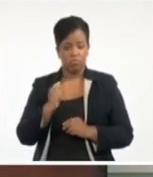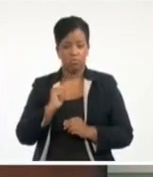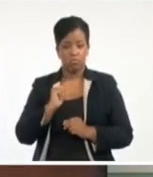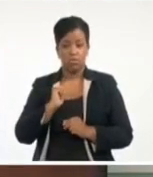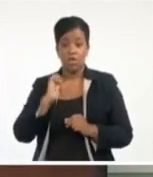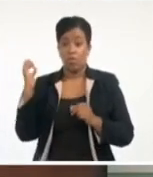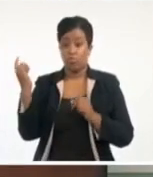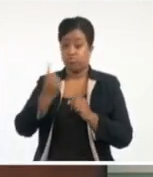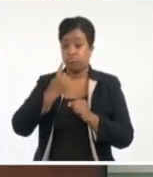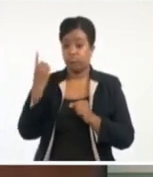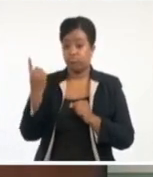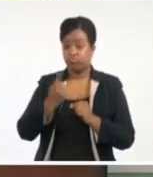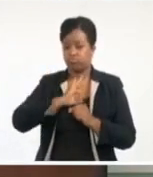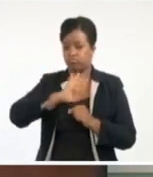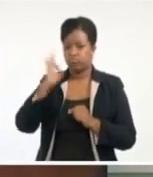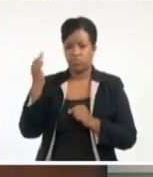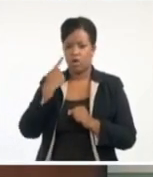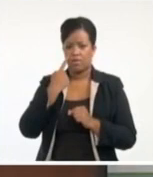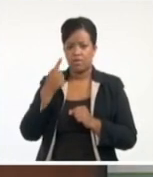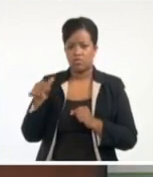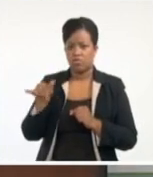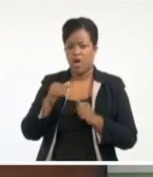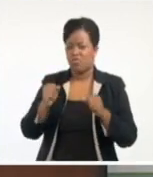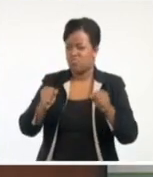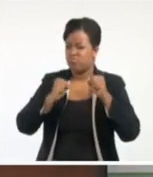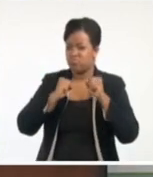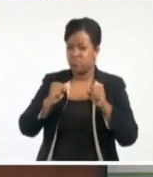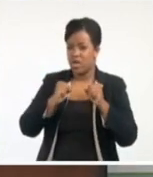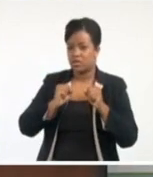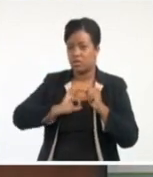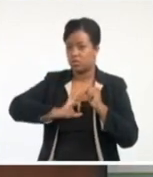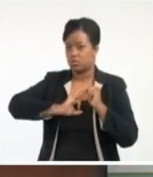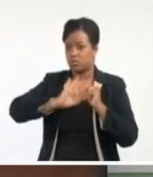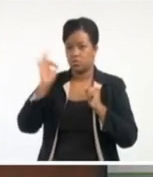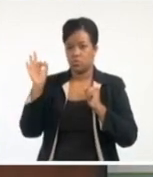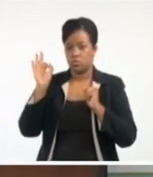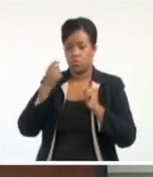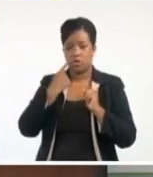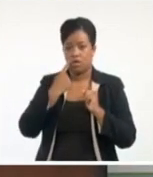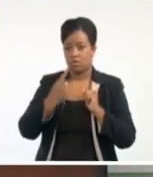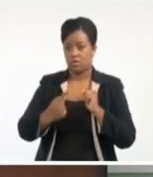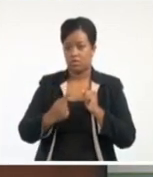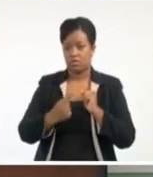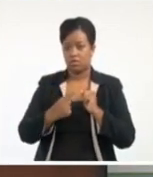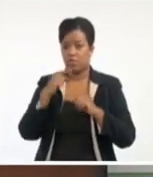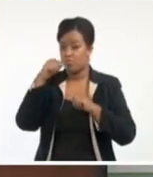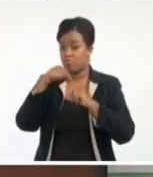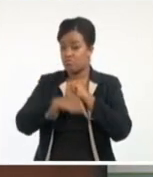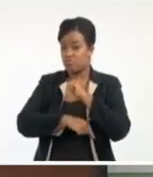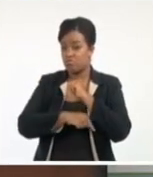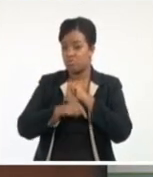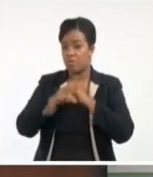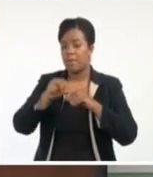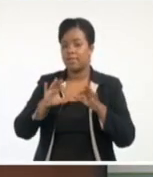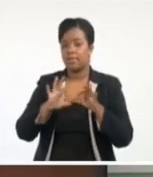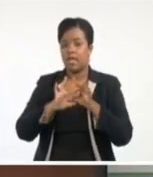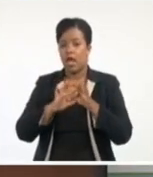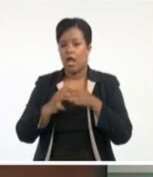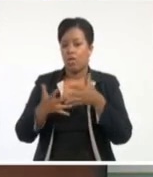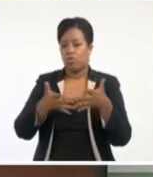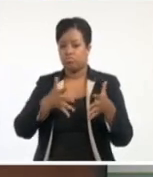o sea, un ciclón tropical de esta intensidad de huracán, en el trópico profundo, por debajo de 20 grados de latitud norte,